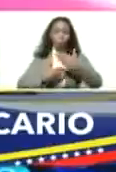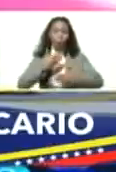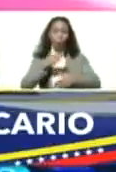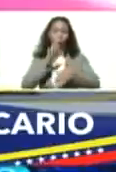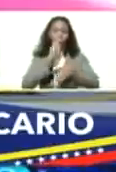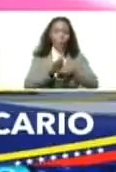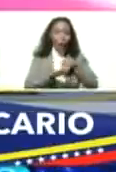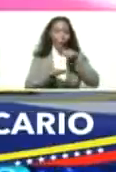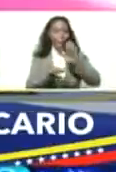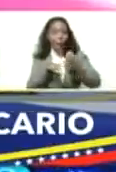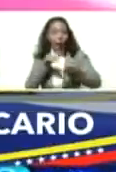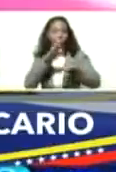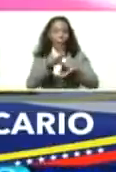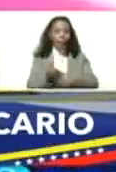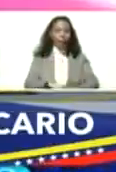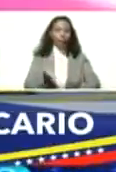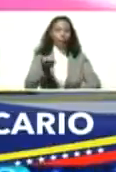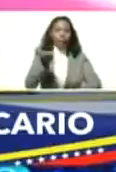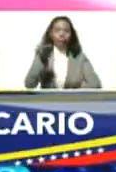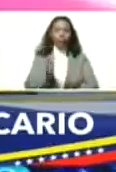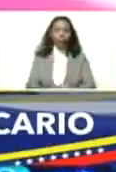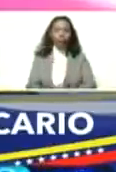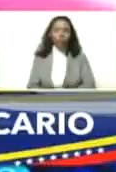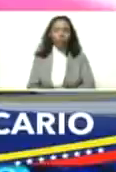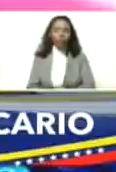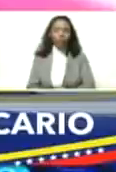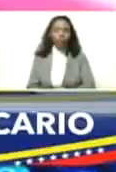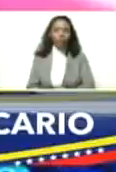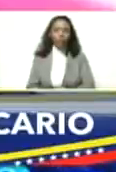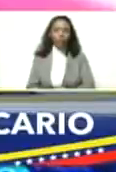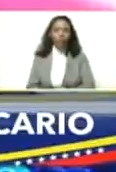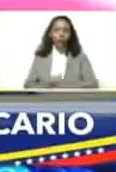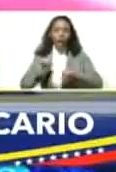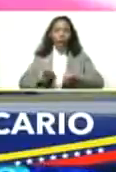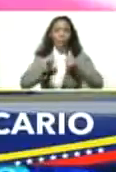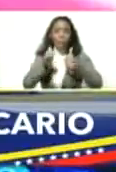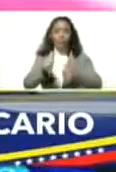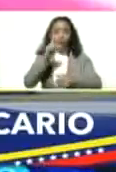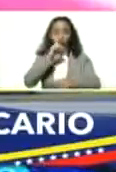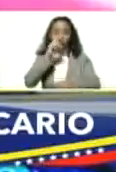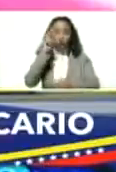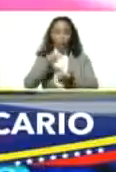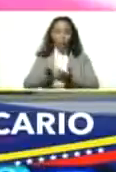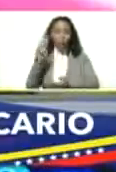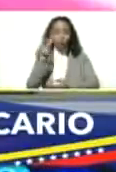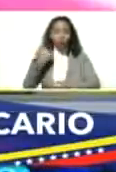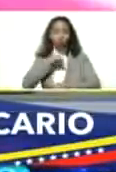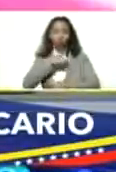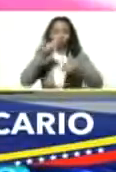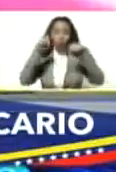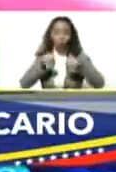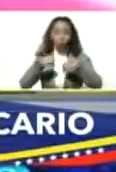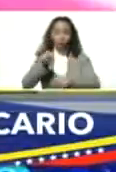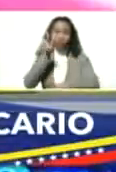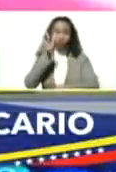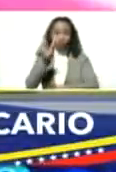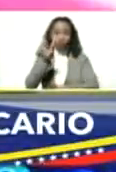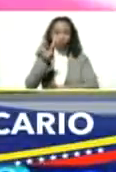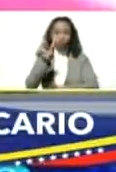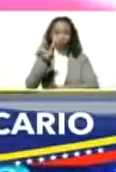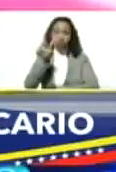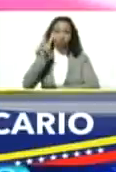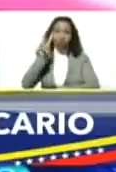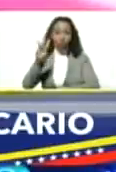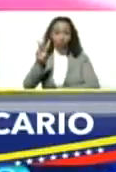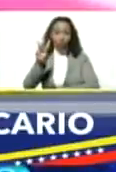importantes. Está empezando el año 2022. Estamos hoy el 2, 2